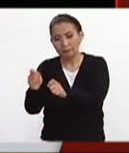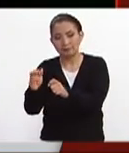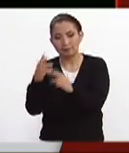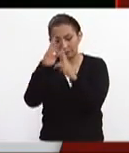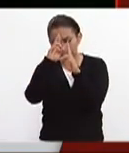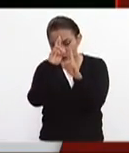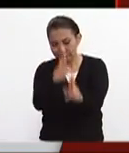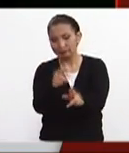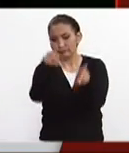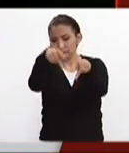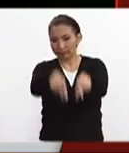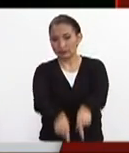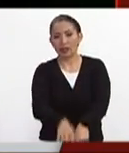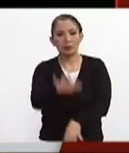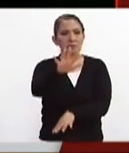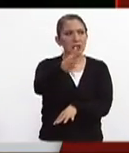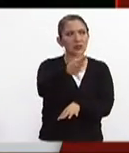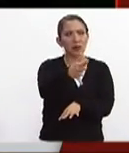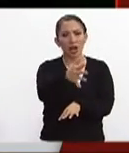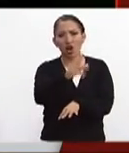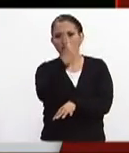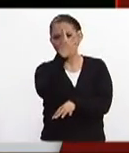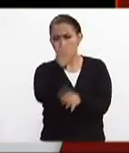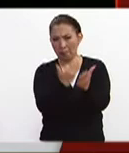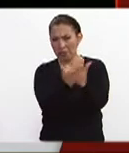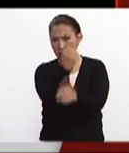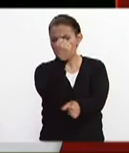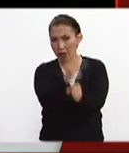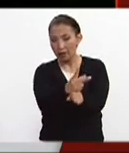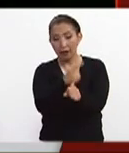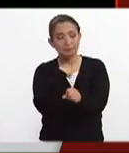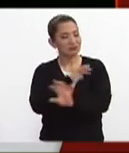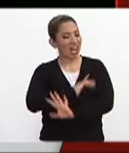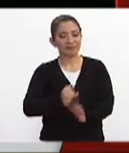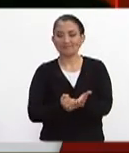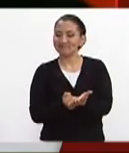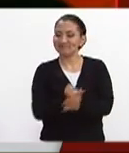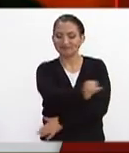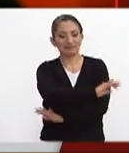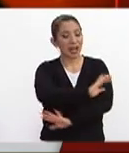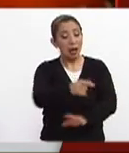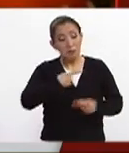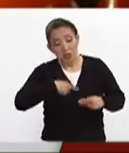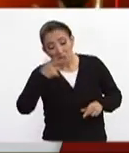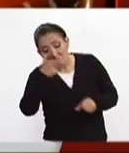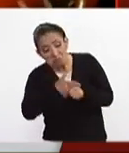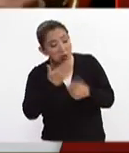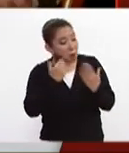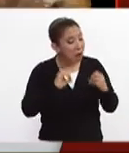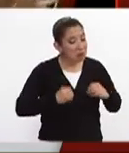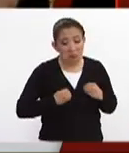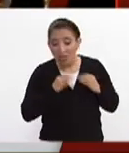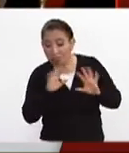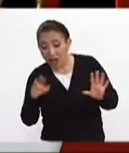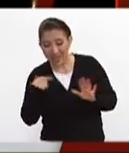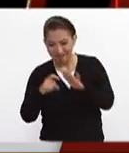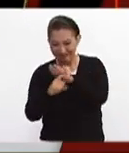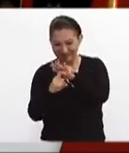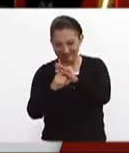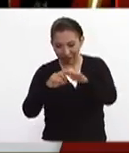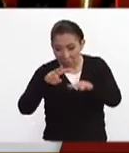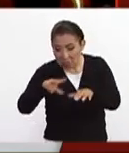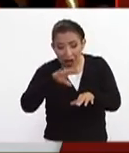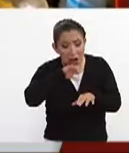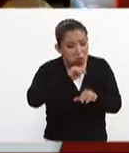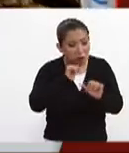un entierro y alrededor de las dos de la madrugada se determinó que ya no había personas los equipos que detectan calor ya no